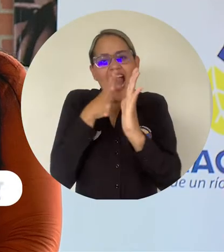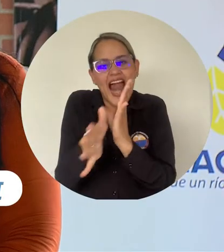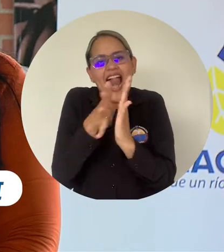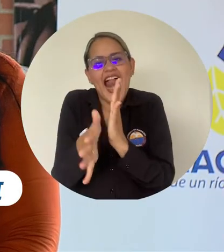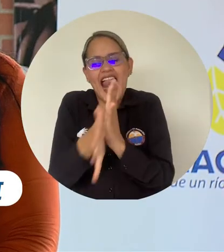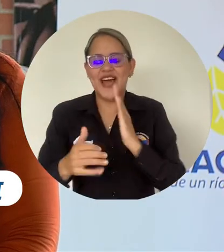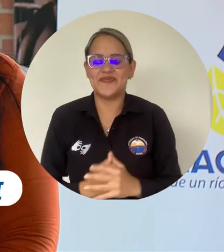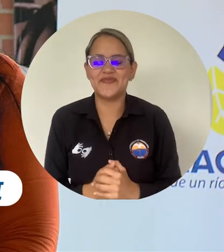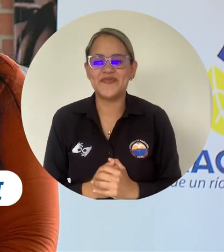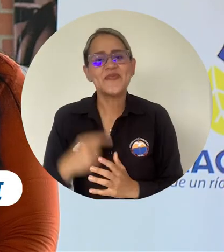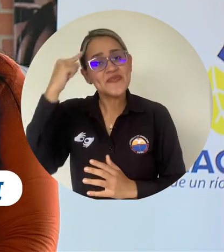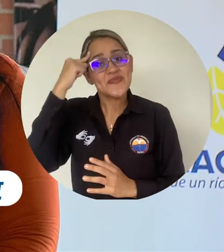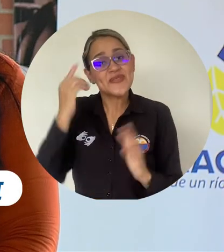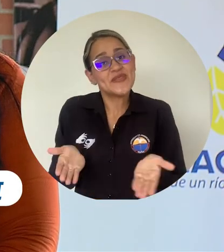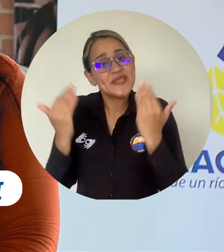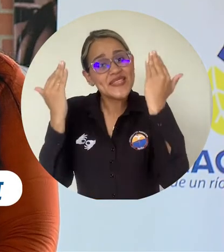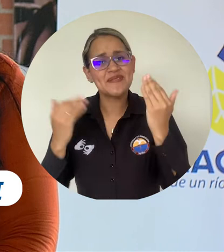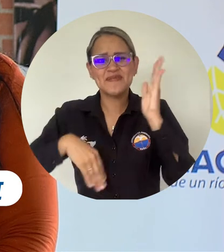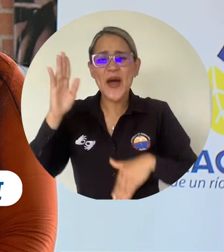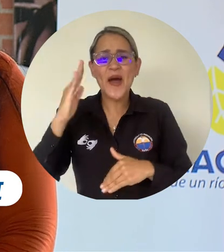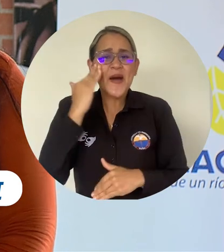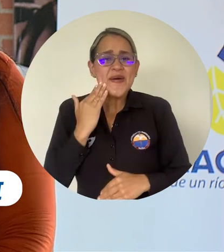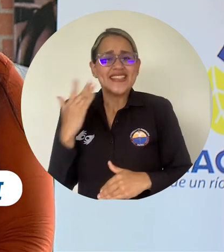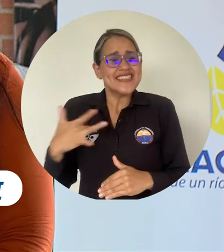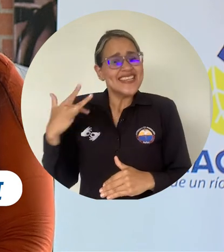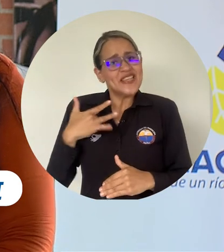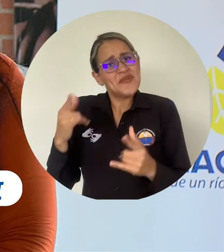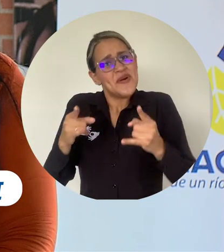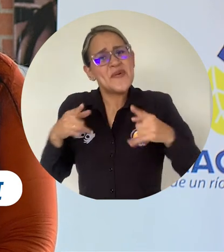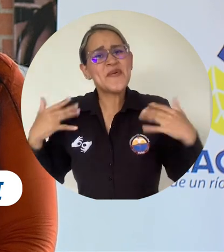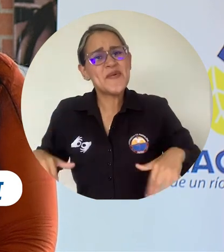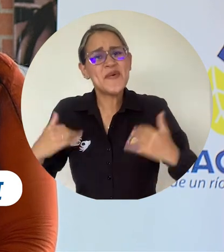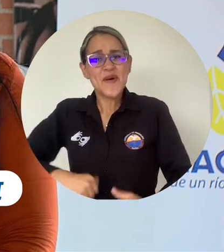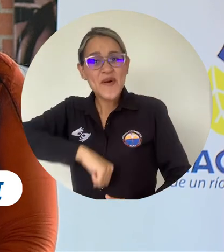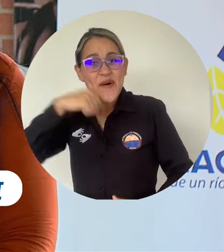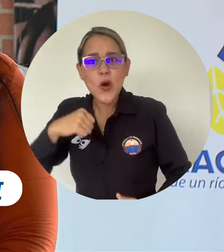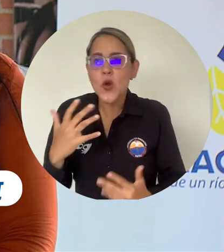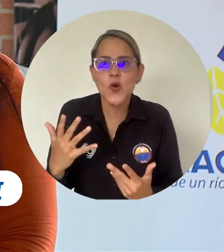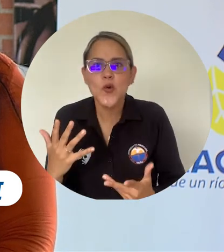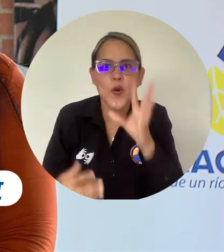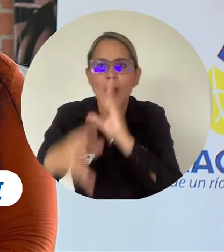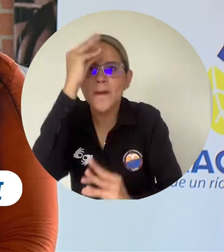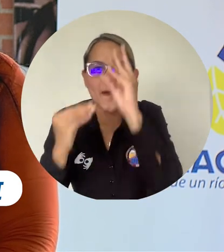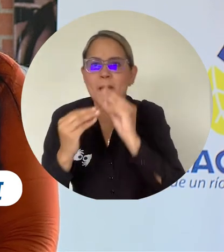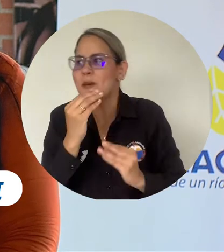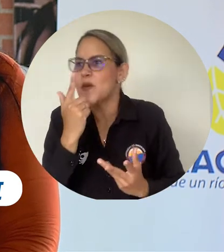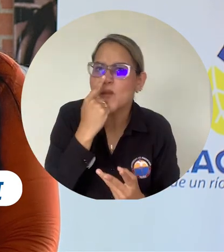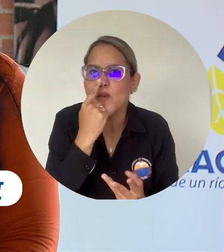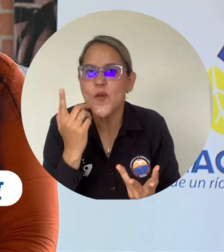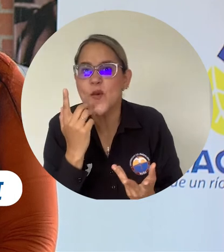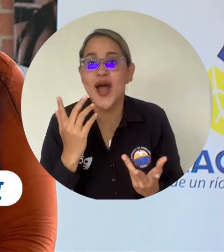distinta pues que permite que nuestros jóvenes se sientan orgullosos, involucrados y a la vez pues también que les